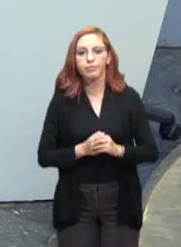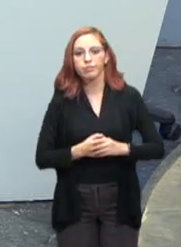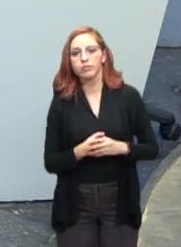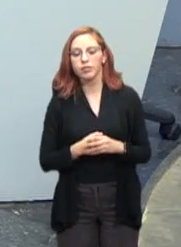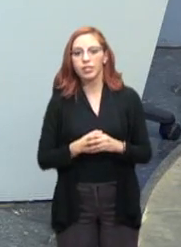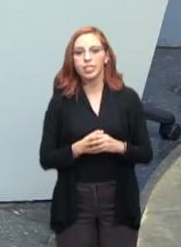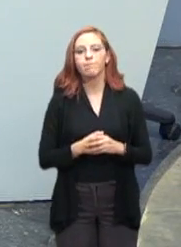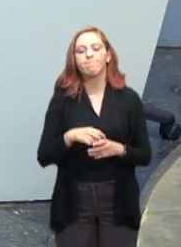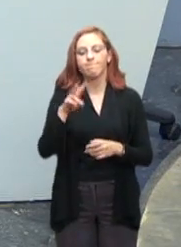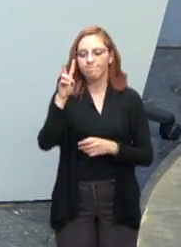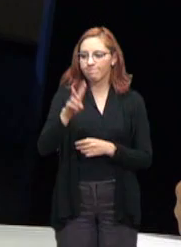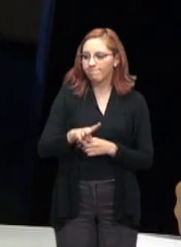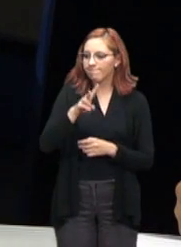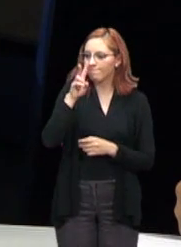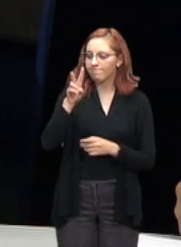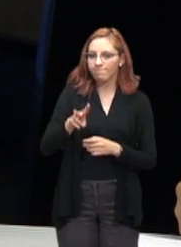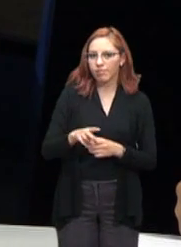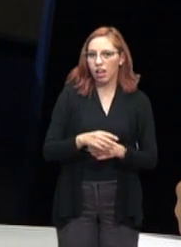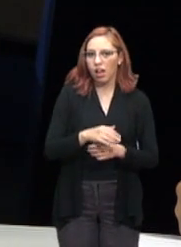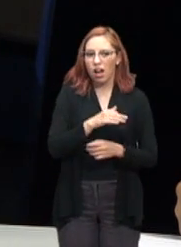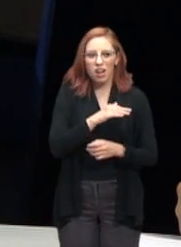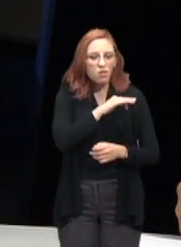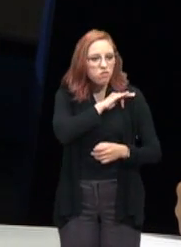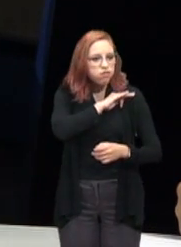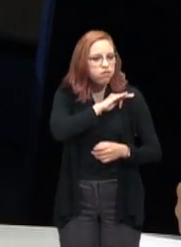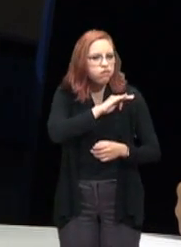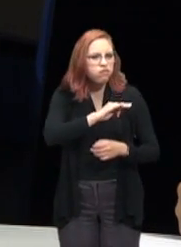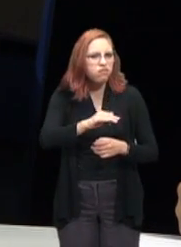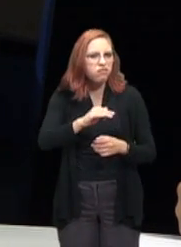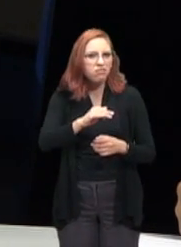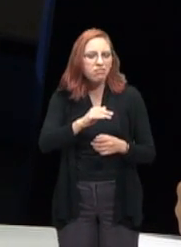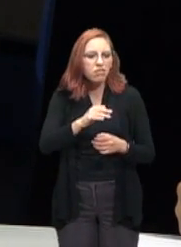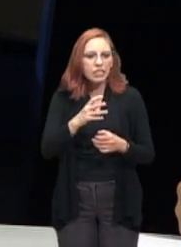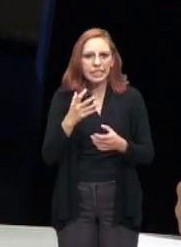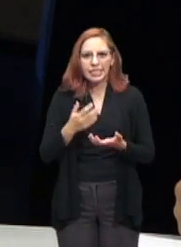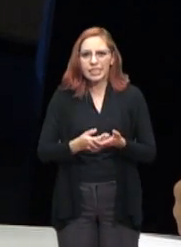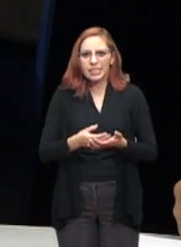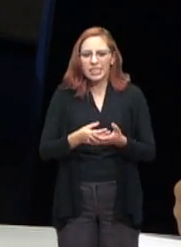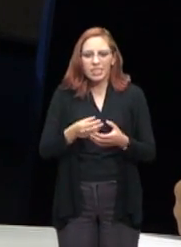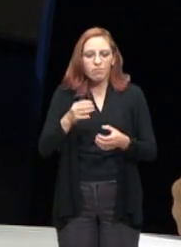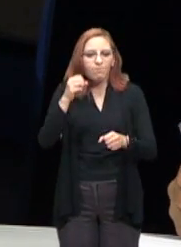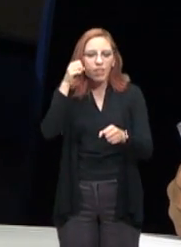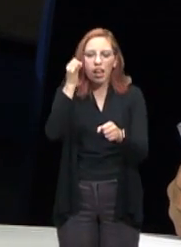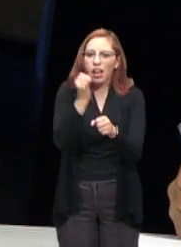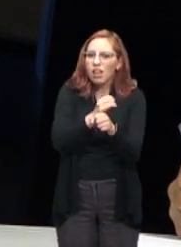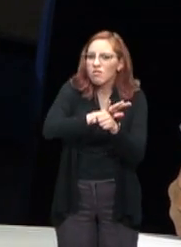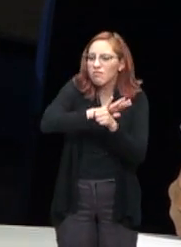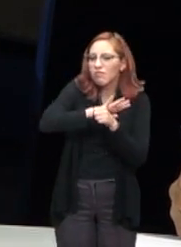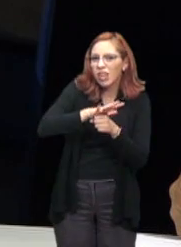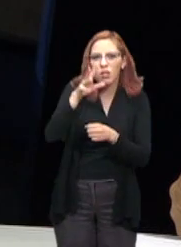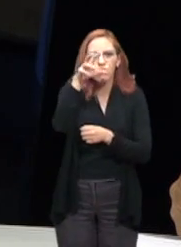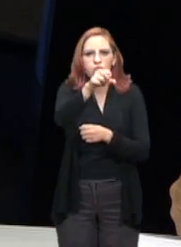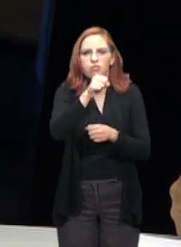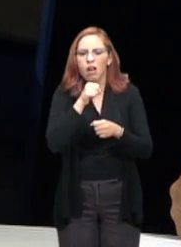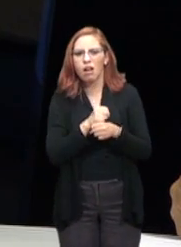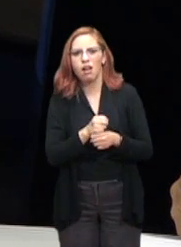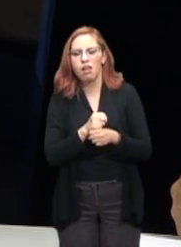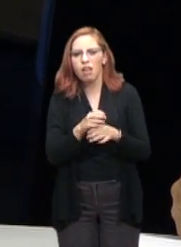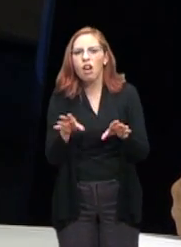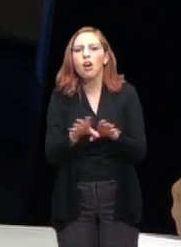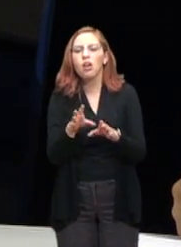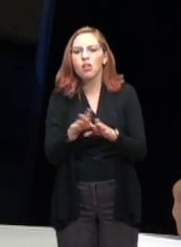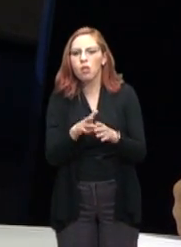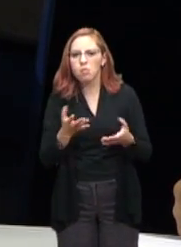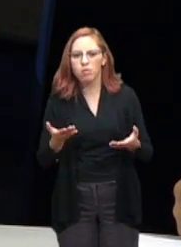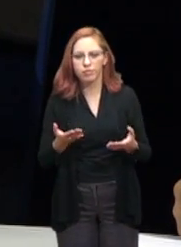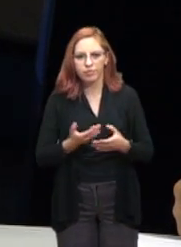un poder prácticamente inalcanzable el que tienen o el que han creado. Y esto, por supuesto,